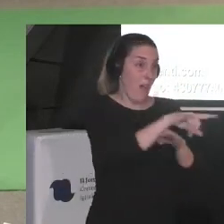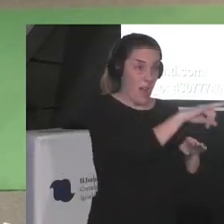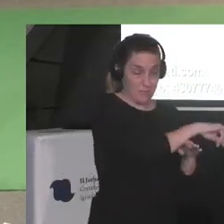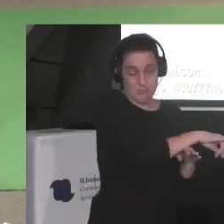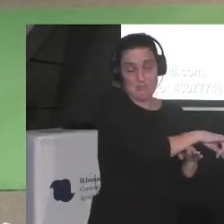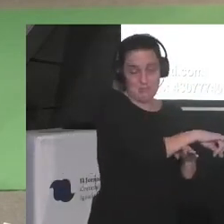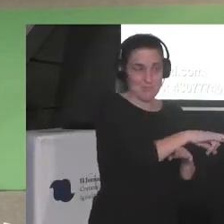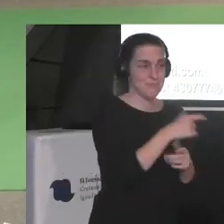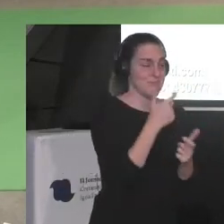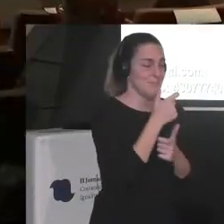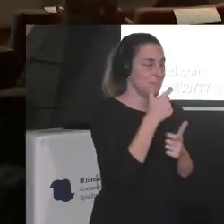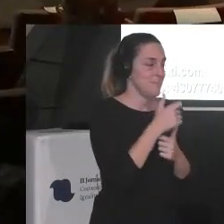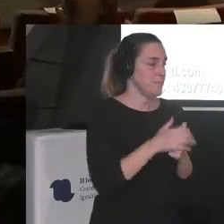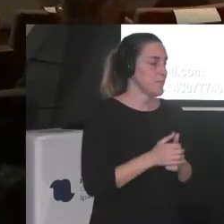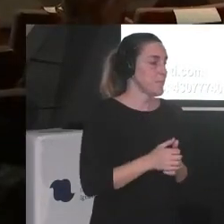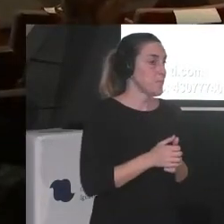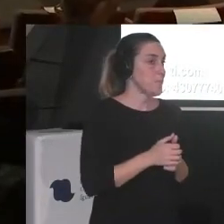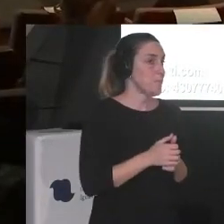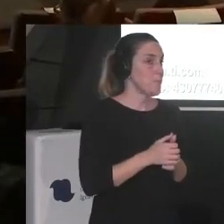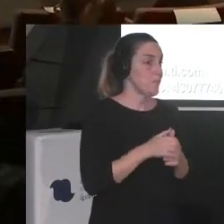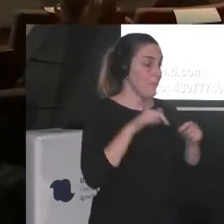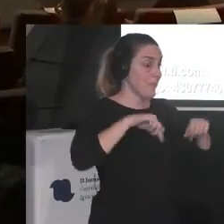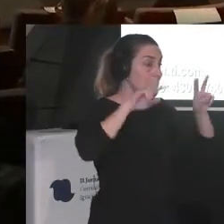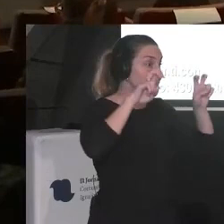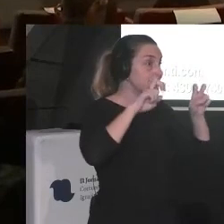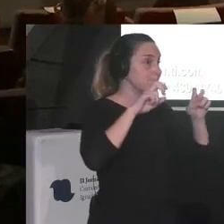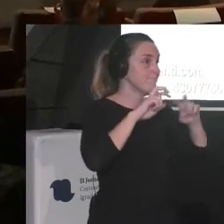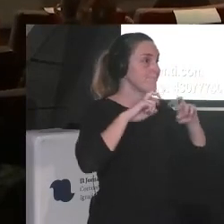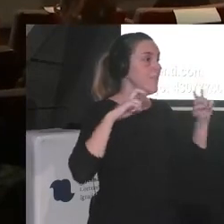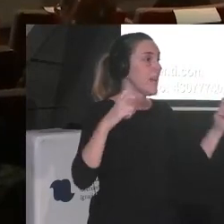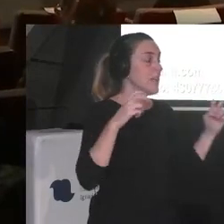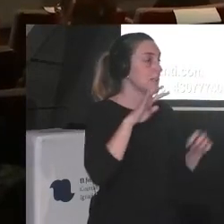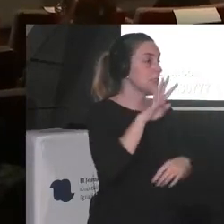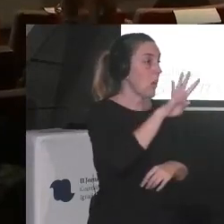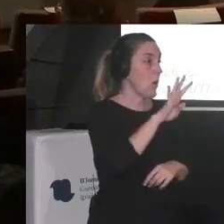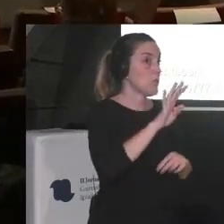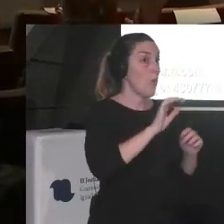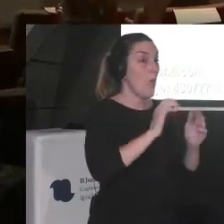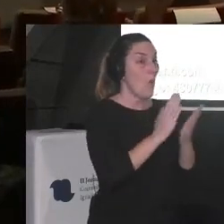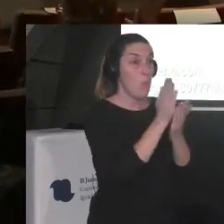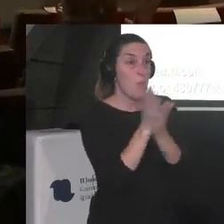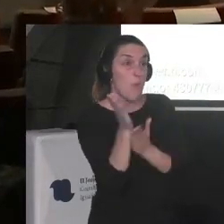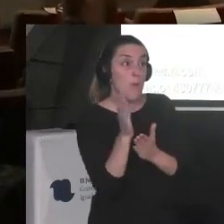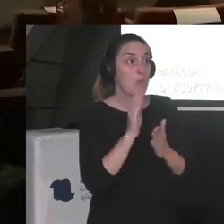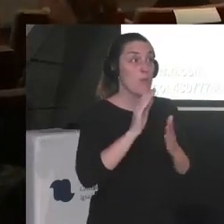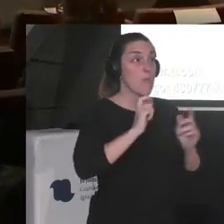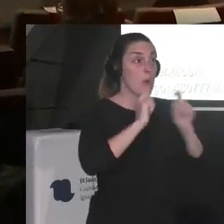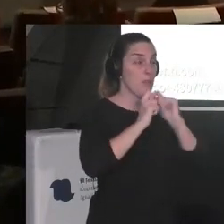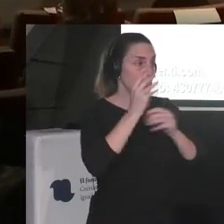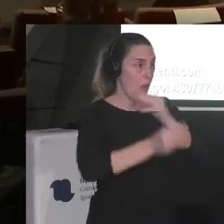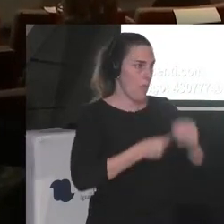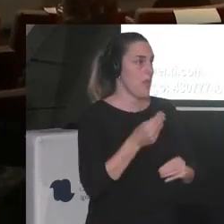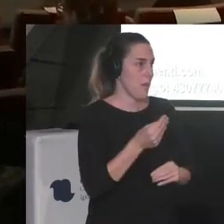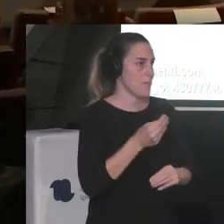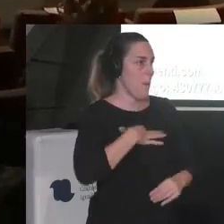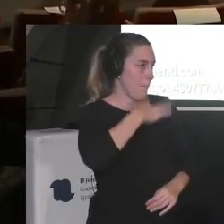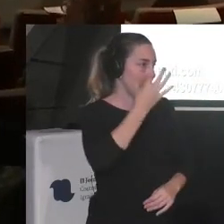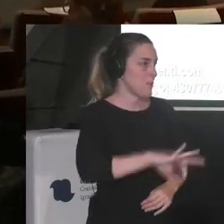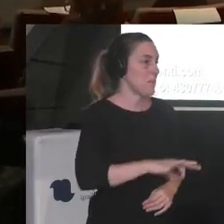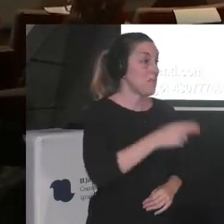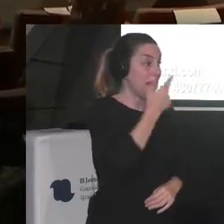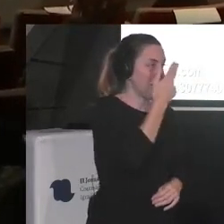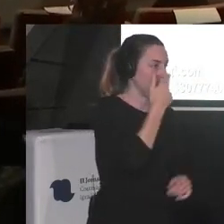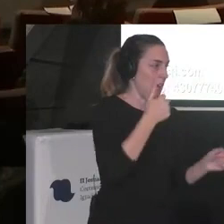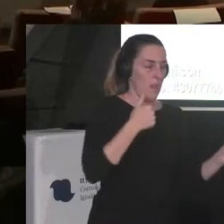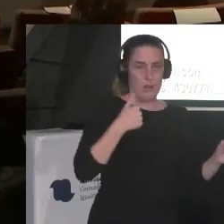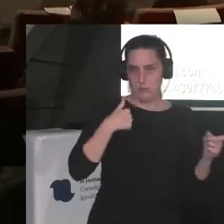vamos a hablar sobre esto un montón en la mesa 4 sobre otros modos de hacer periodismo son posibles así que a le interesa el tema la verdad no